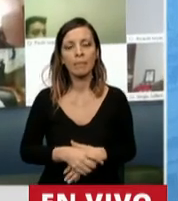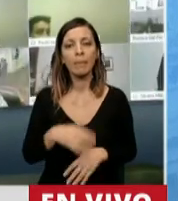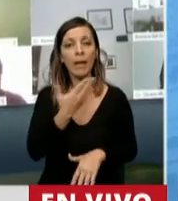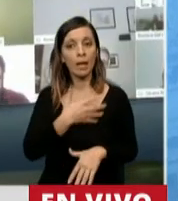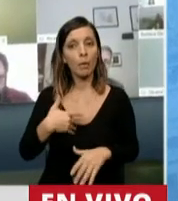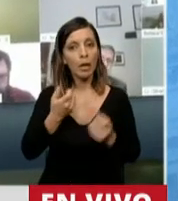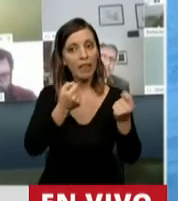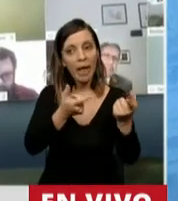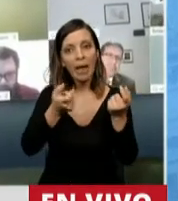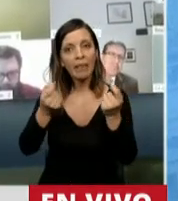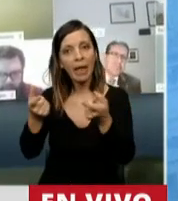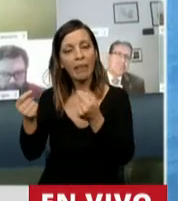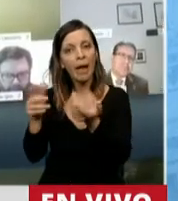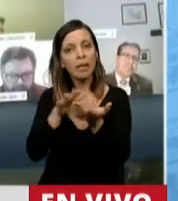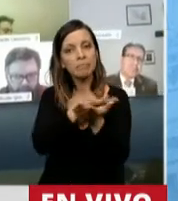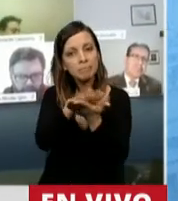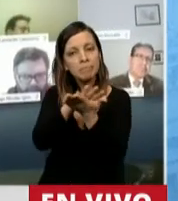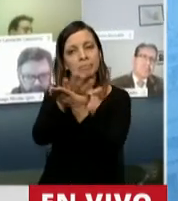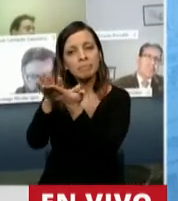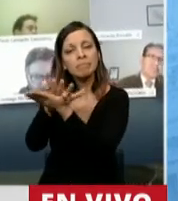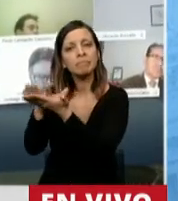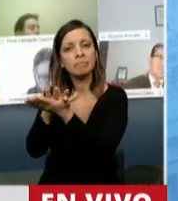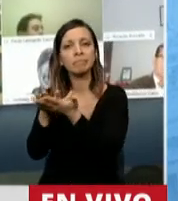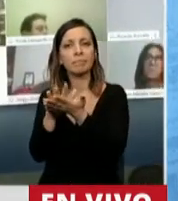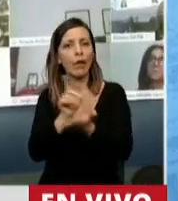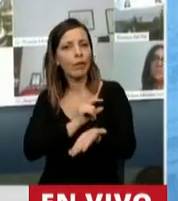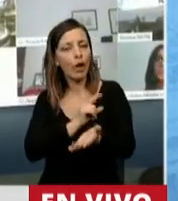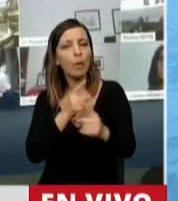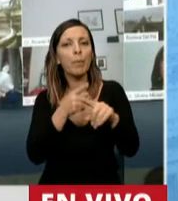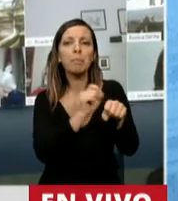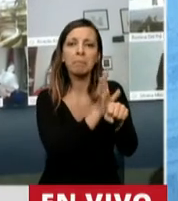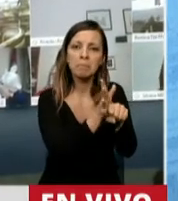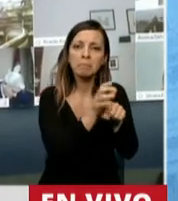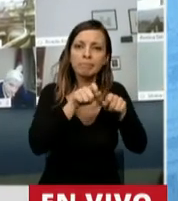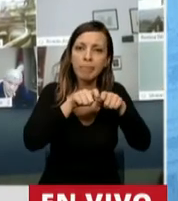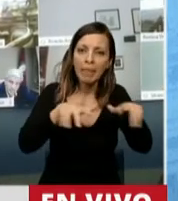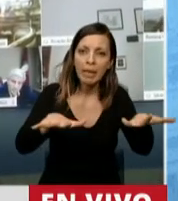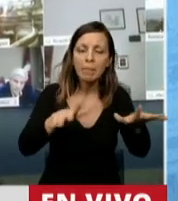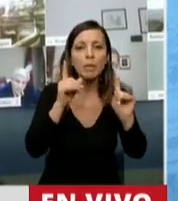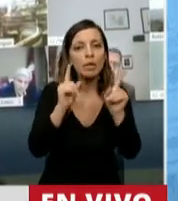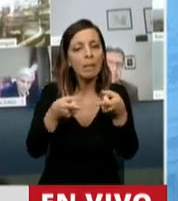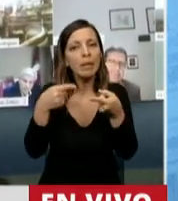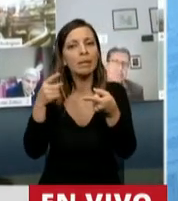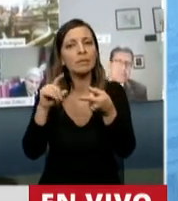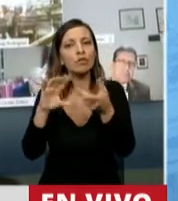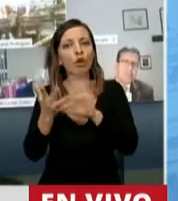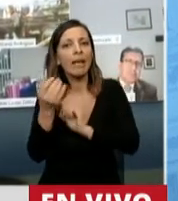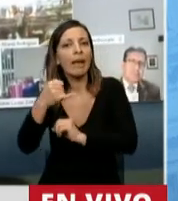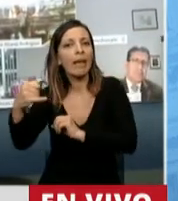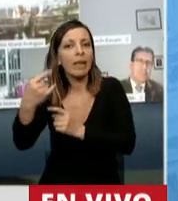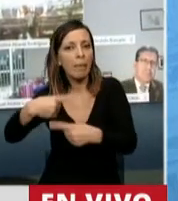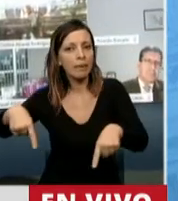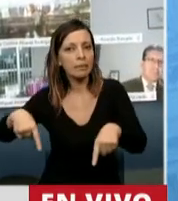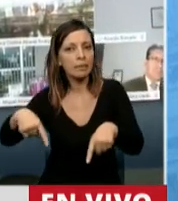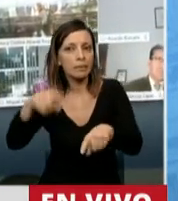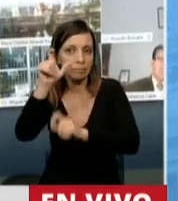aliviando el profundo dolor que genera no solamente la pandemia, sino también los efectos negativos que han tenido en millones